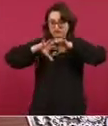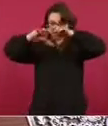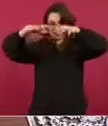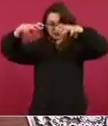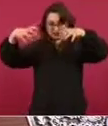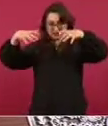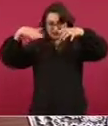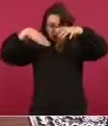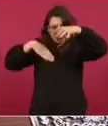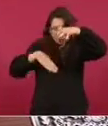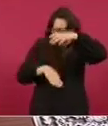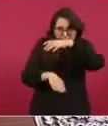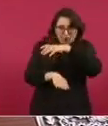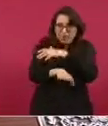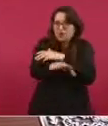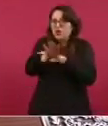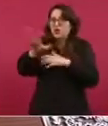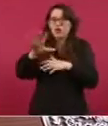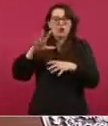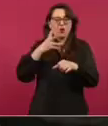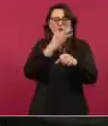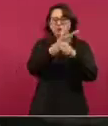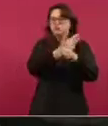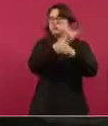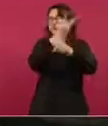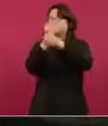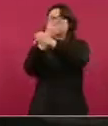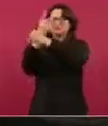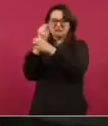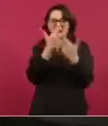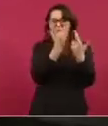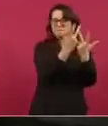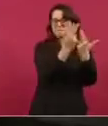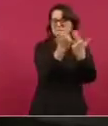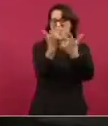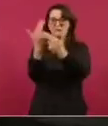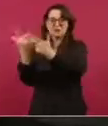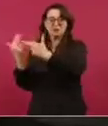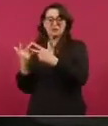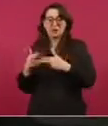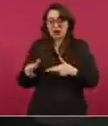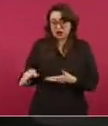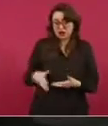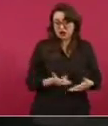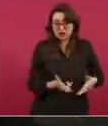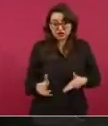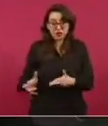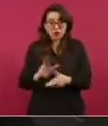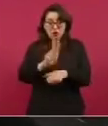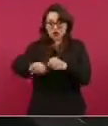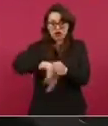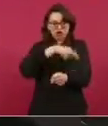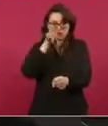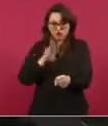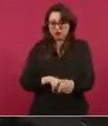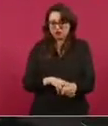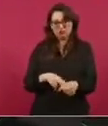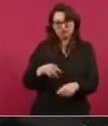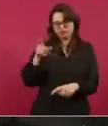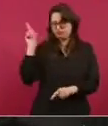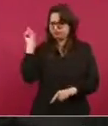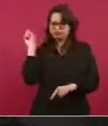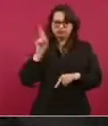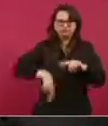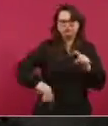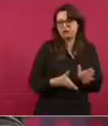el curso de las aguas subterráneas,